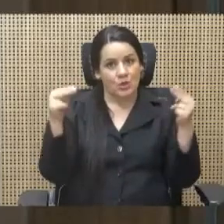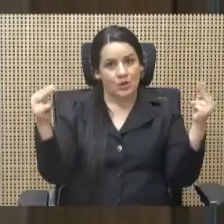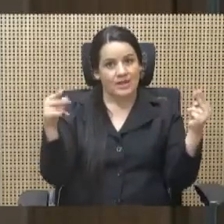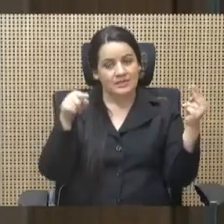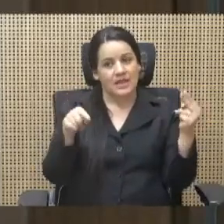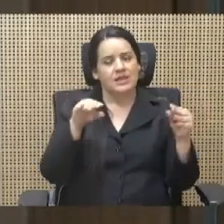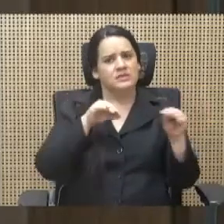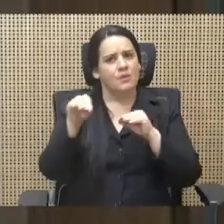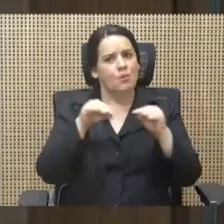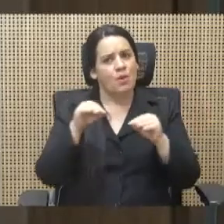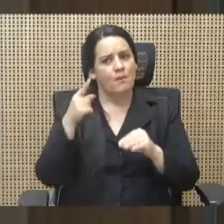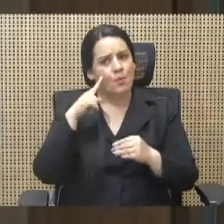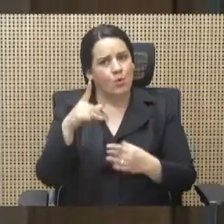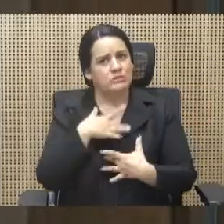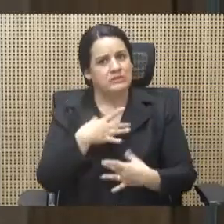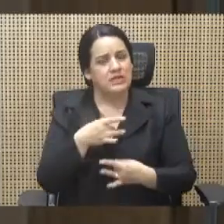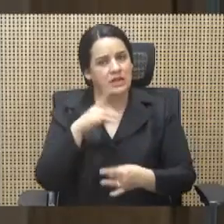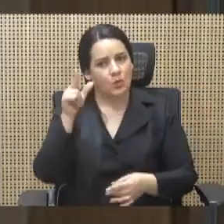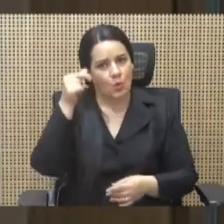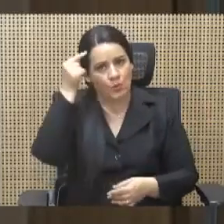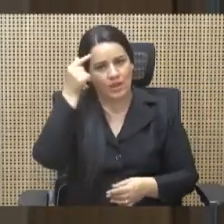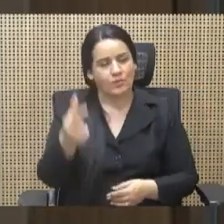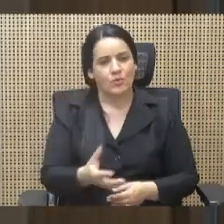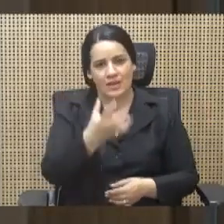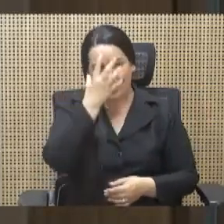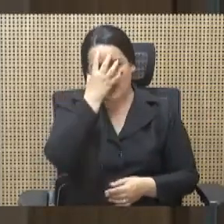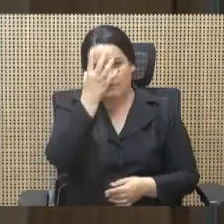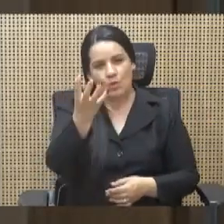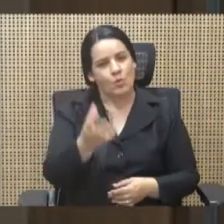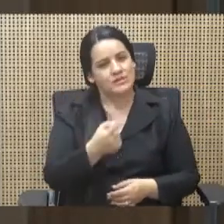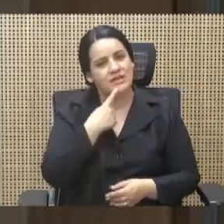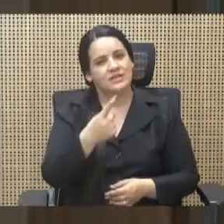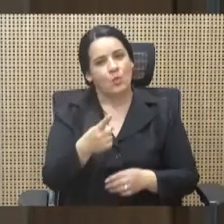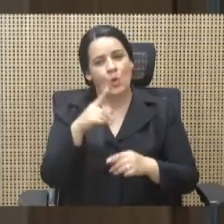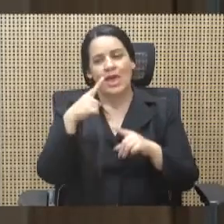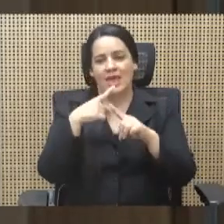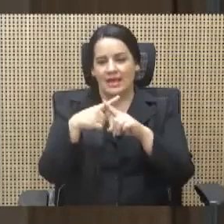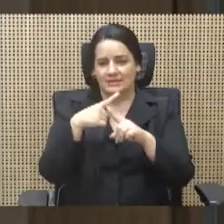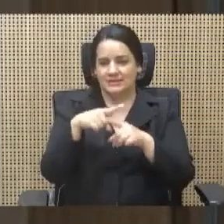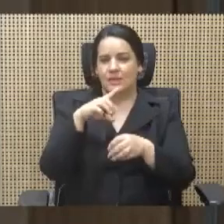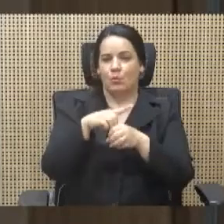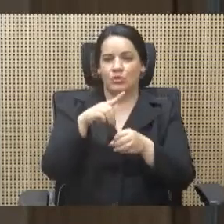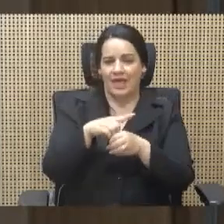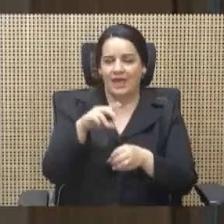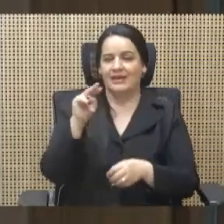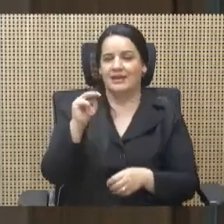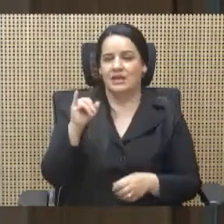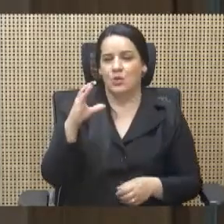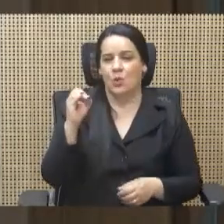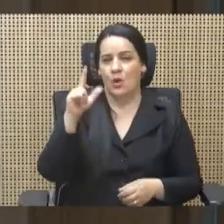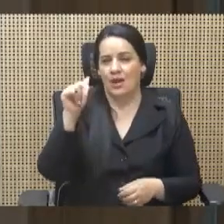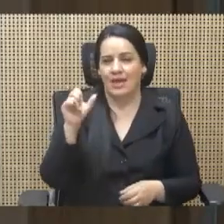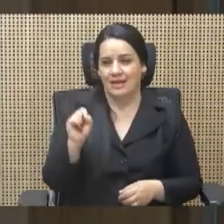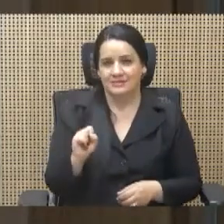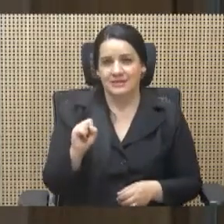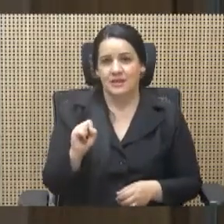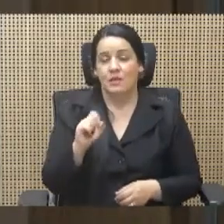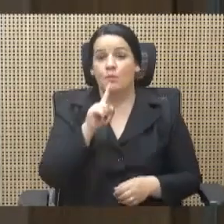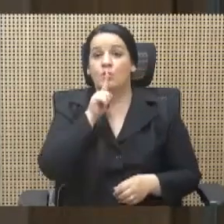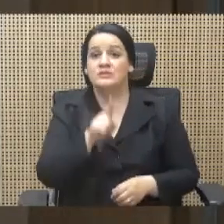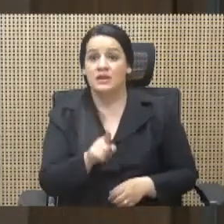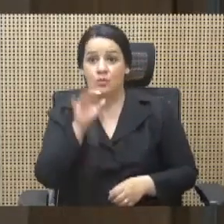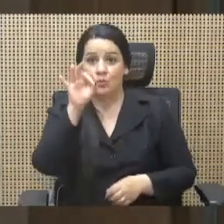gobierno. ¡Qué vergüenza! Dijo la exdiputada Nicolás. Por cierto, les toca pagar el próximo año, así que estaremos muy